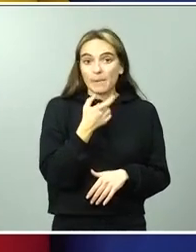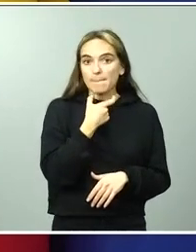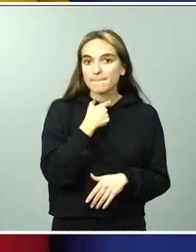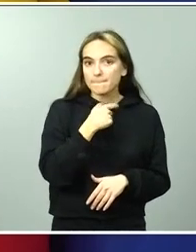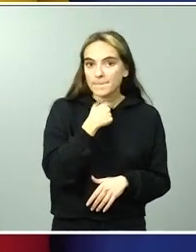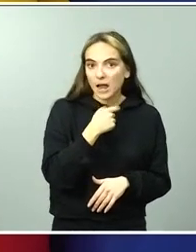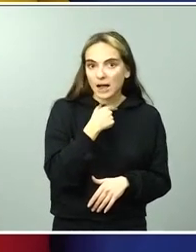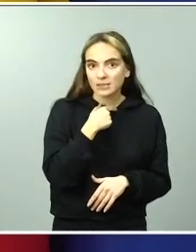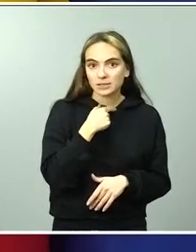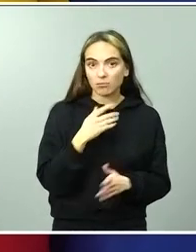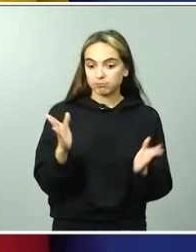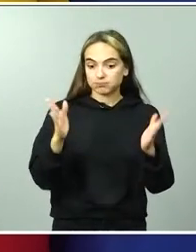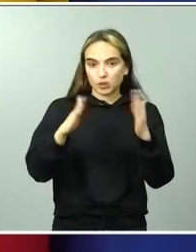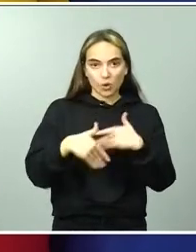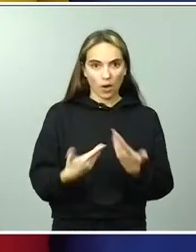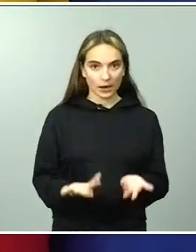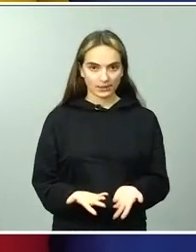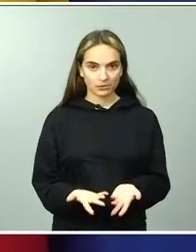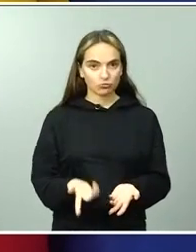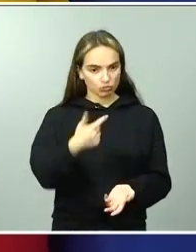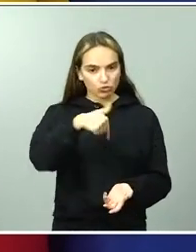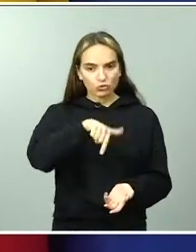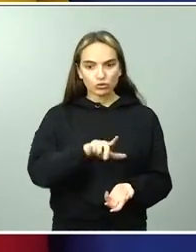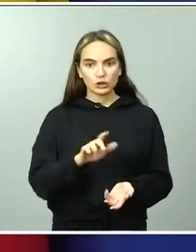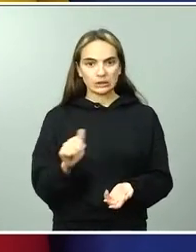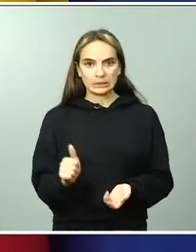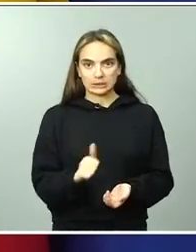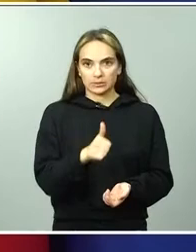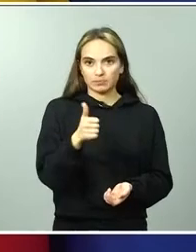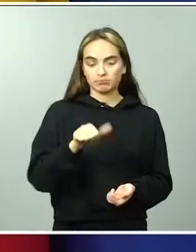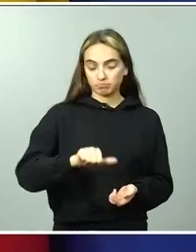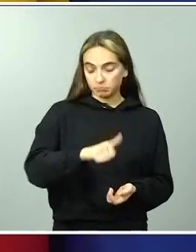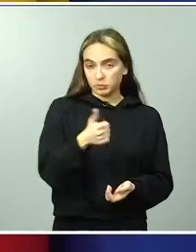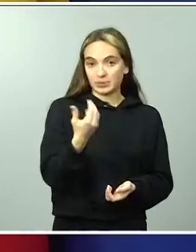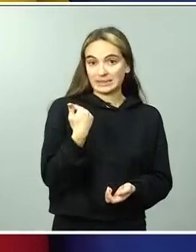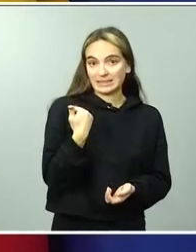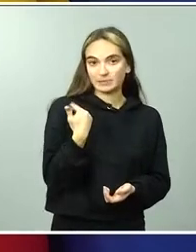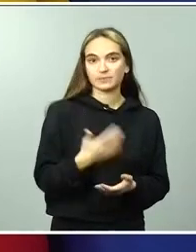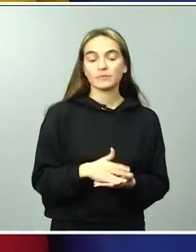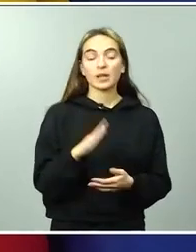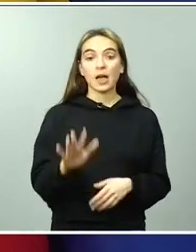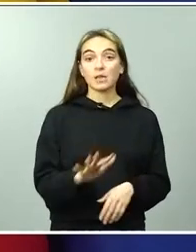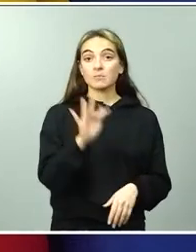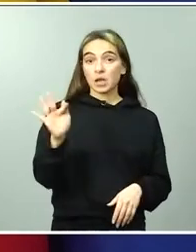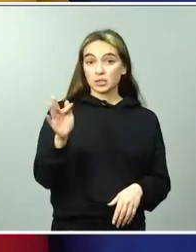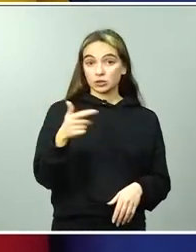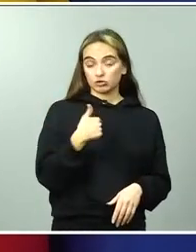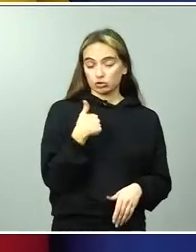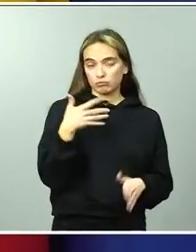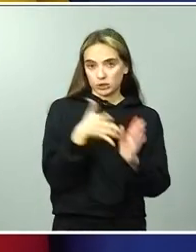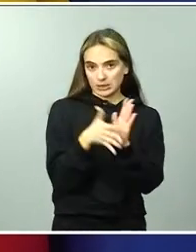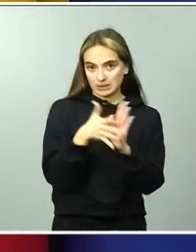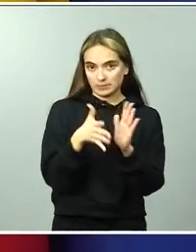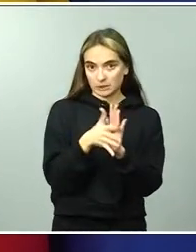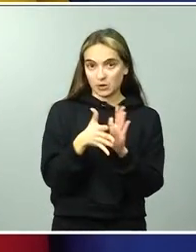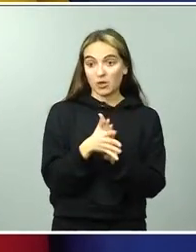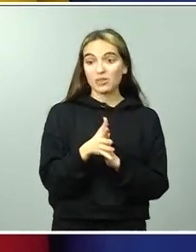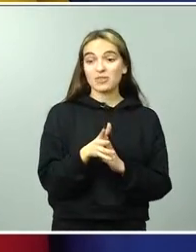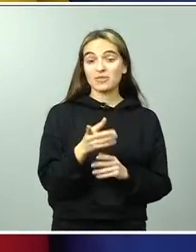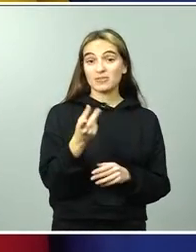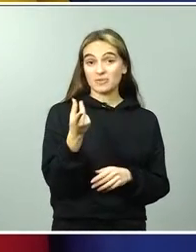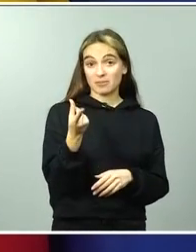acabamos de aprobar? Quiero también trasladarles que esta cifra de 2.520 millones de euros